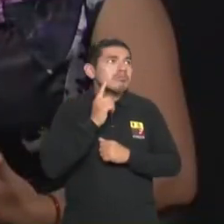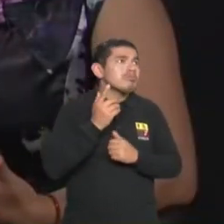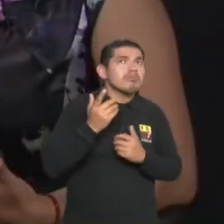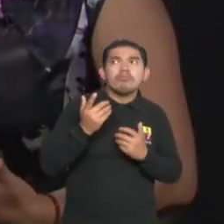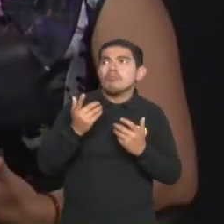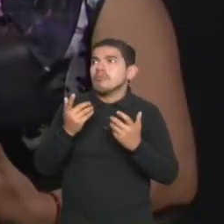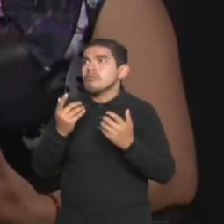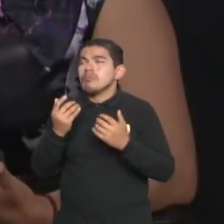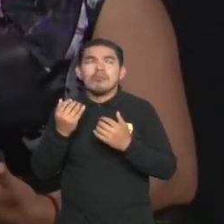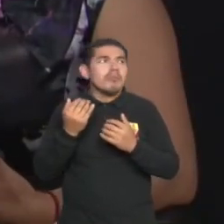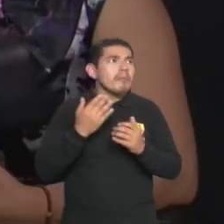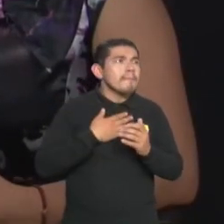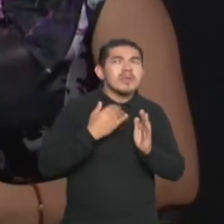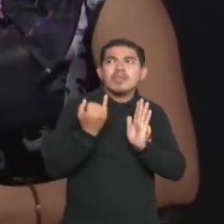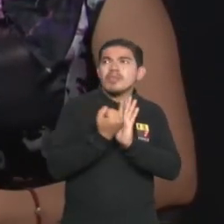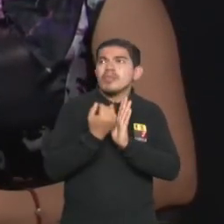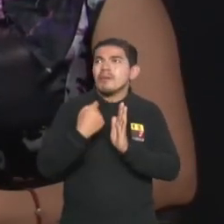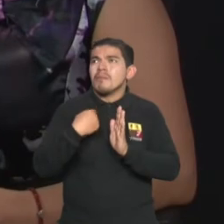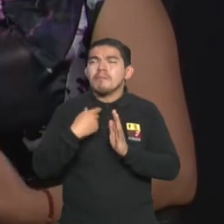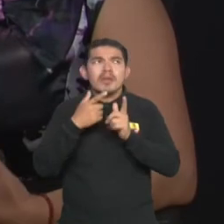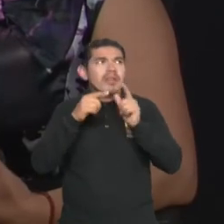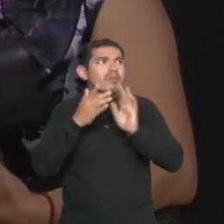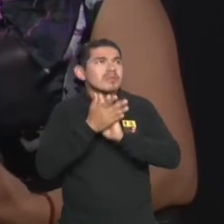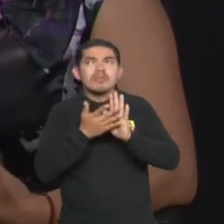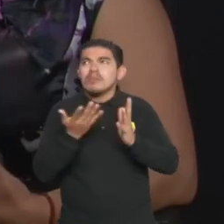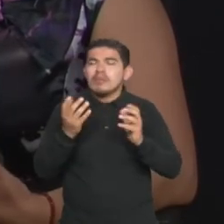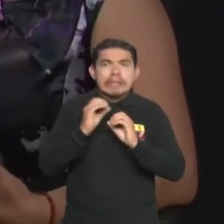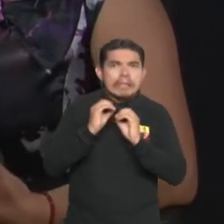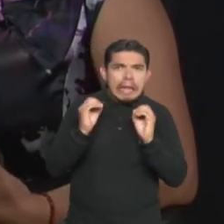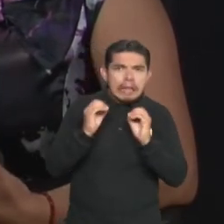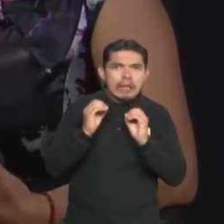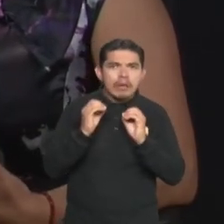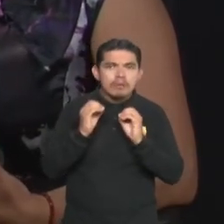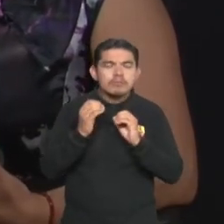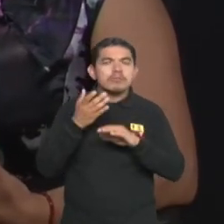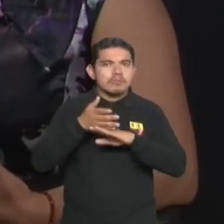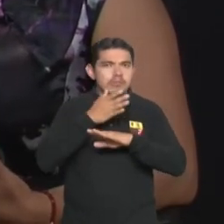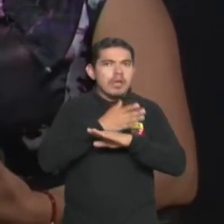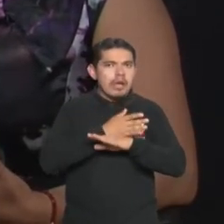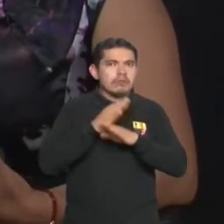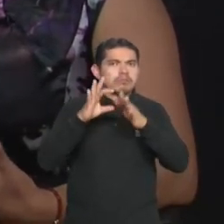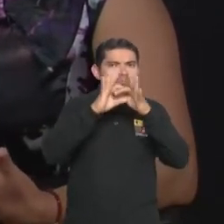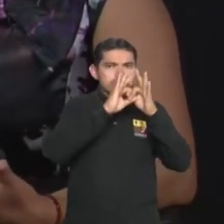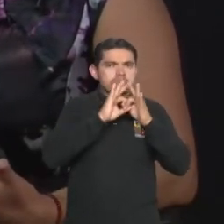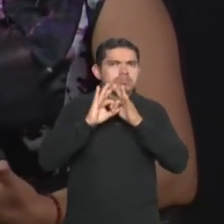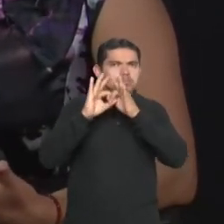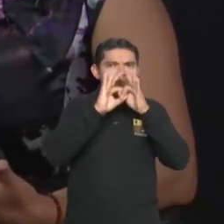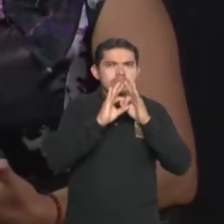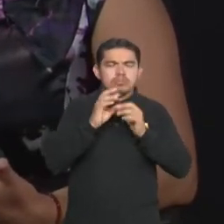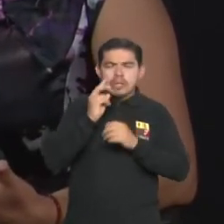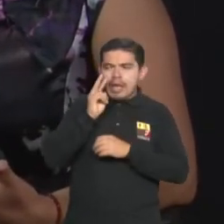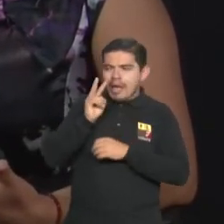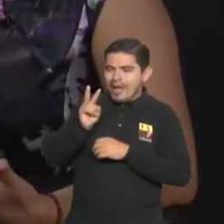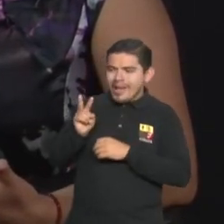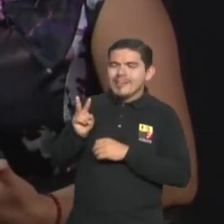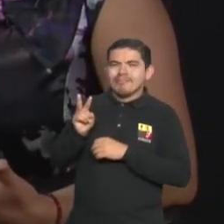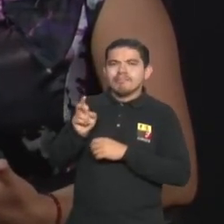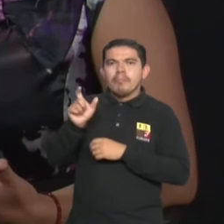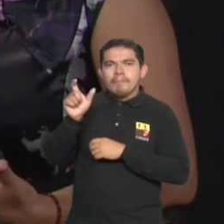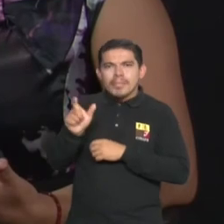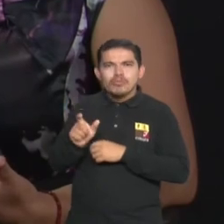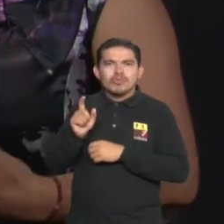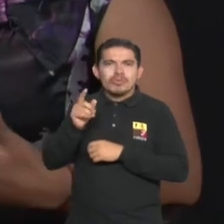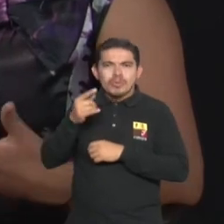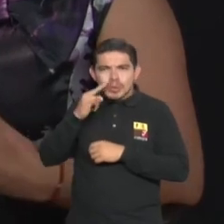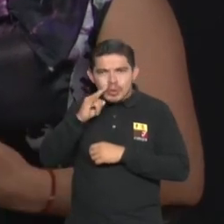comunidad sorda, que conformamos algunas instituciones, hemos hecho ese análisis de que es un conocimiento tardío del conocimiento de la